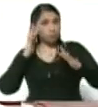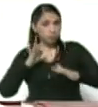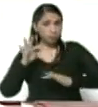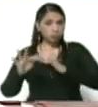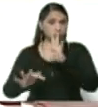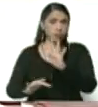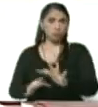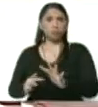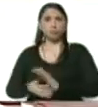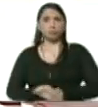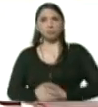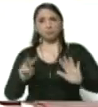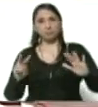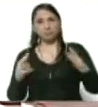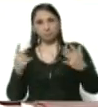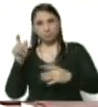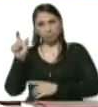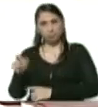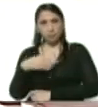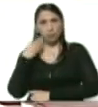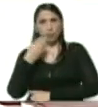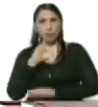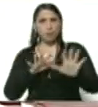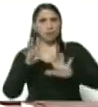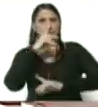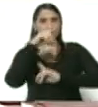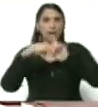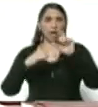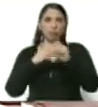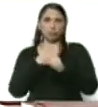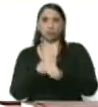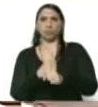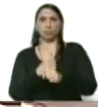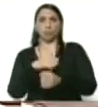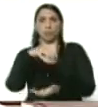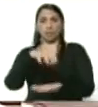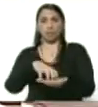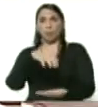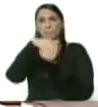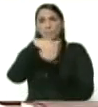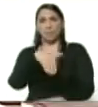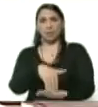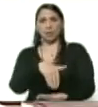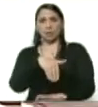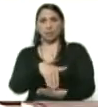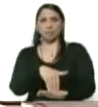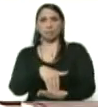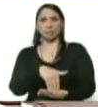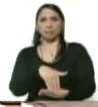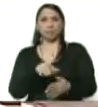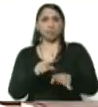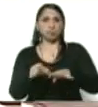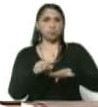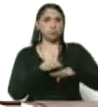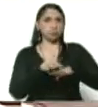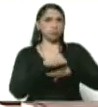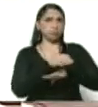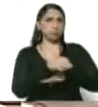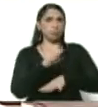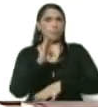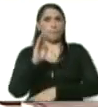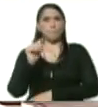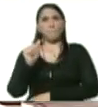El séptimo caso es un adolescente de 15 años de edad del estado Miranda, municipio Baruta,